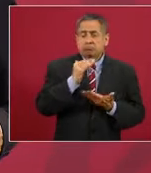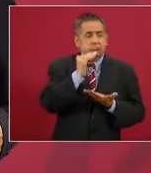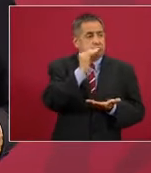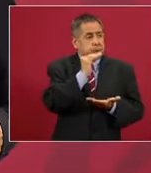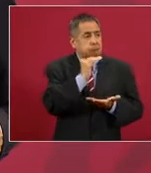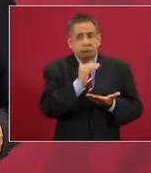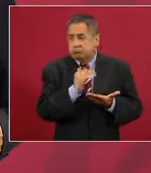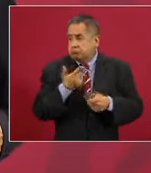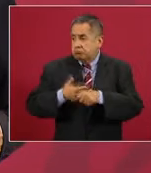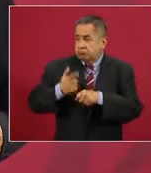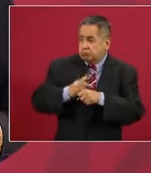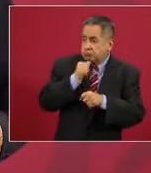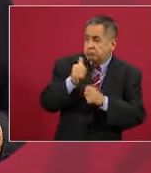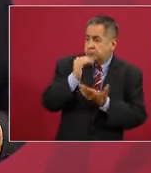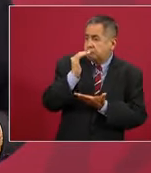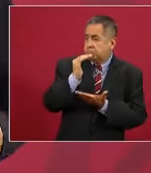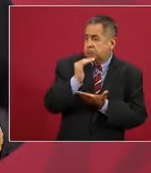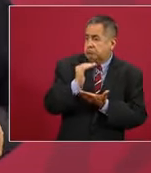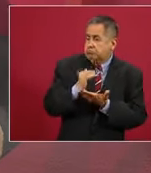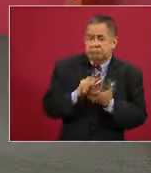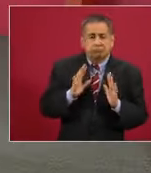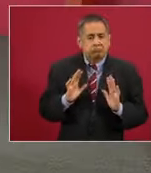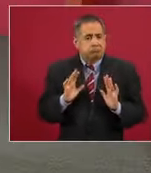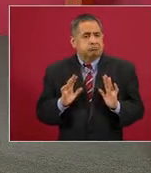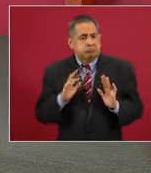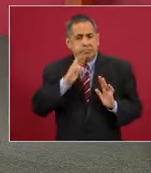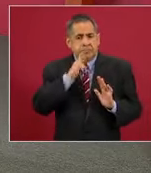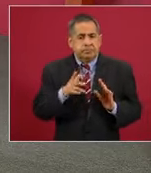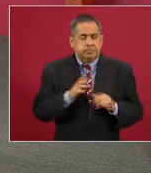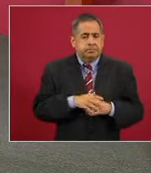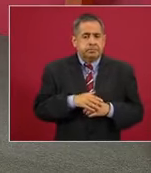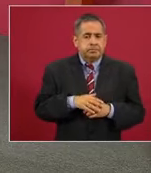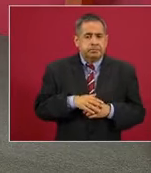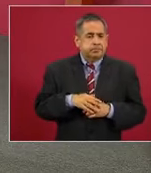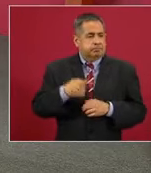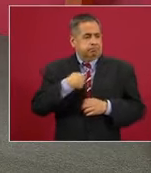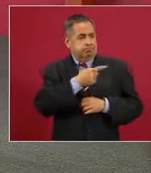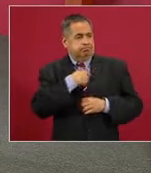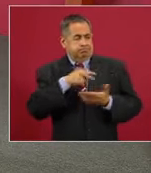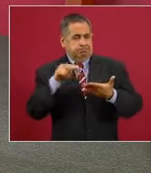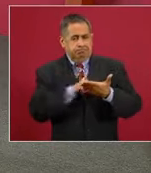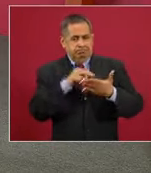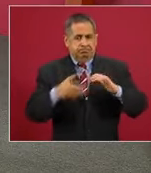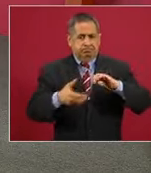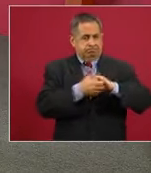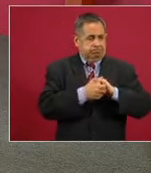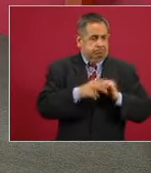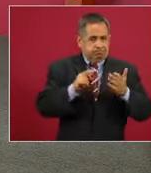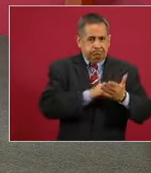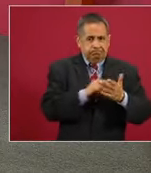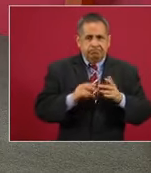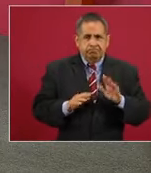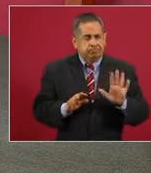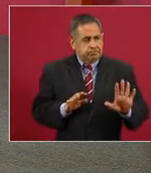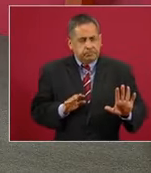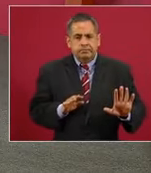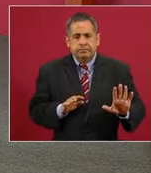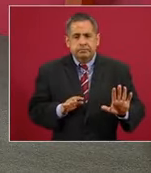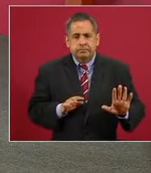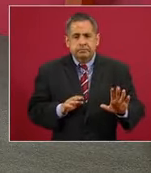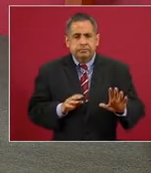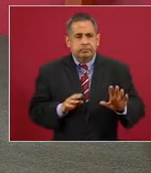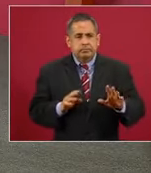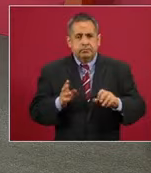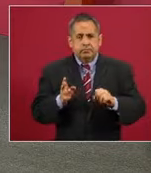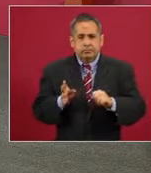en el tiempo que firmamos el convenio, dijimos no COVID